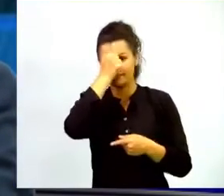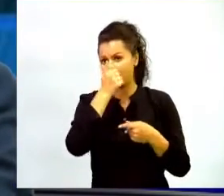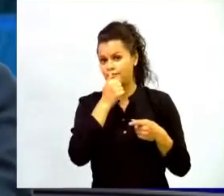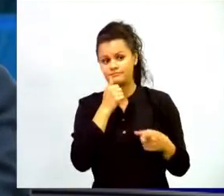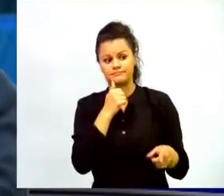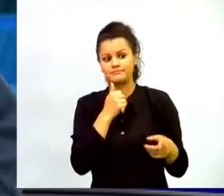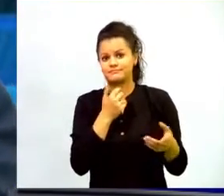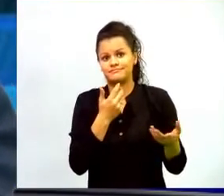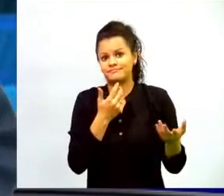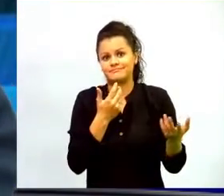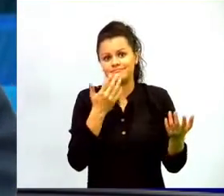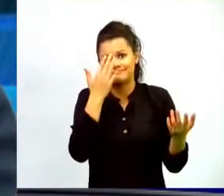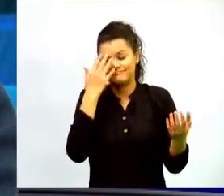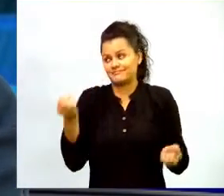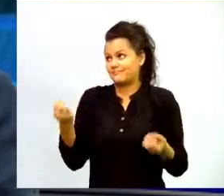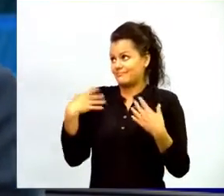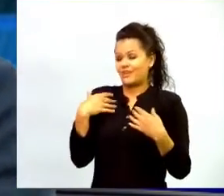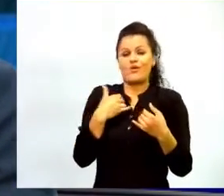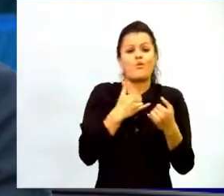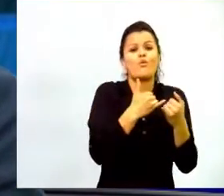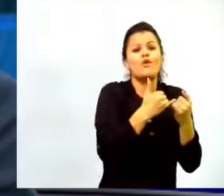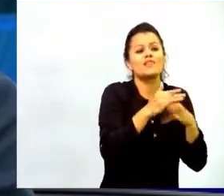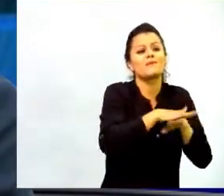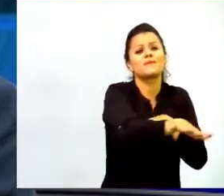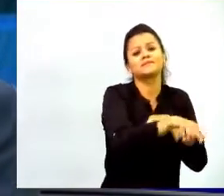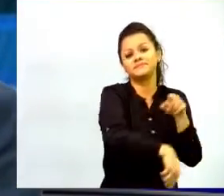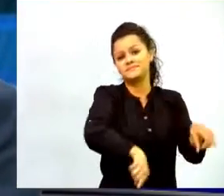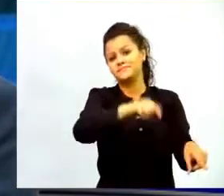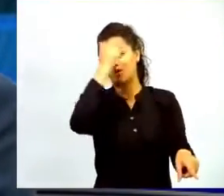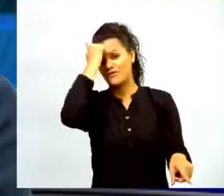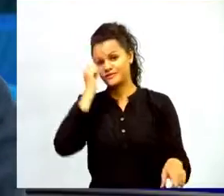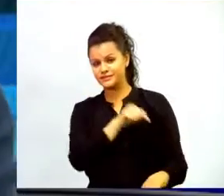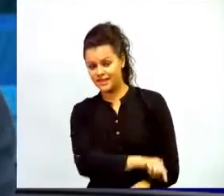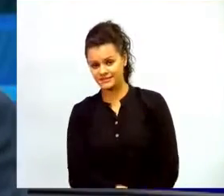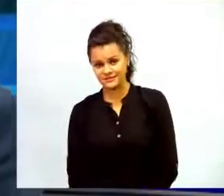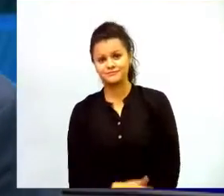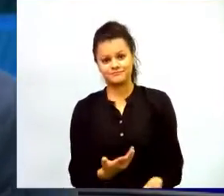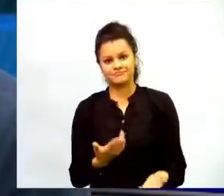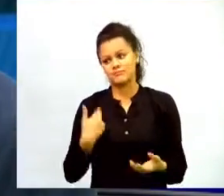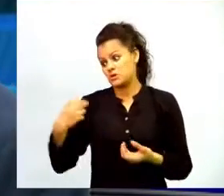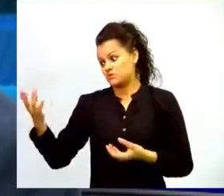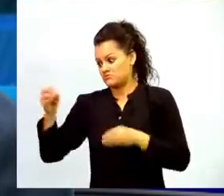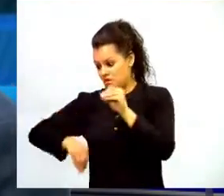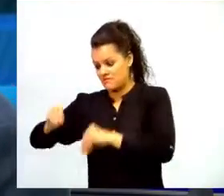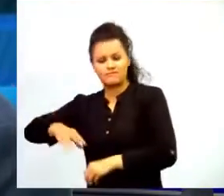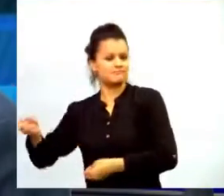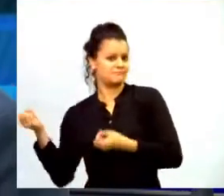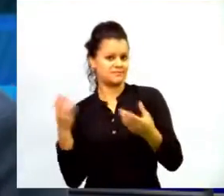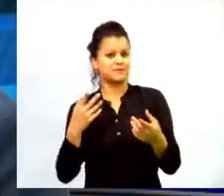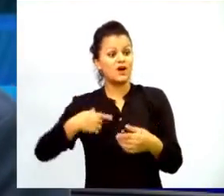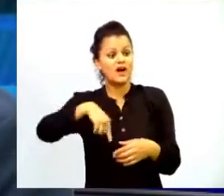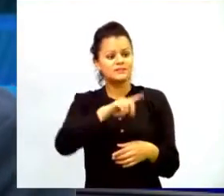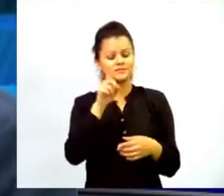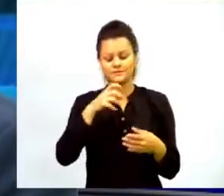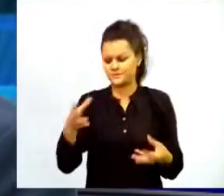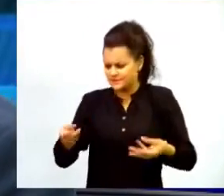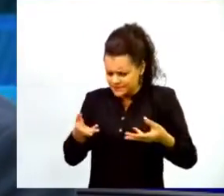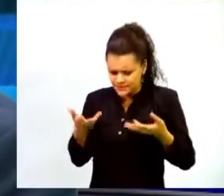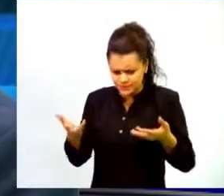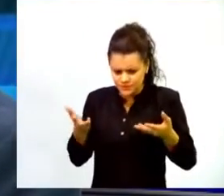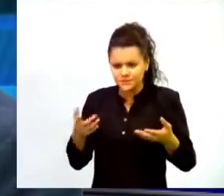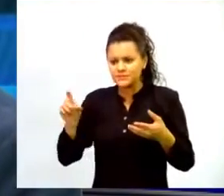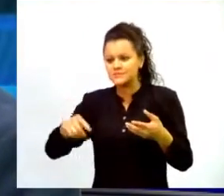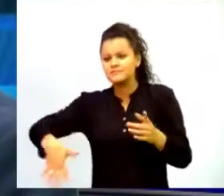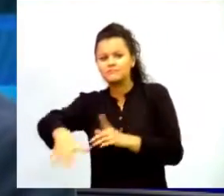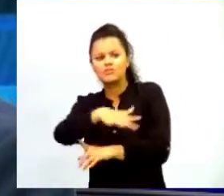que están dentro del aula de clase y finalmente entienden el escenario y tienen que innovar de acuerdo a las necesidades de su contexto local así